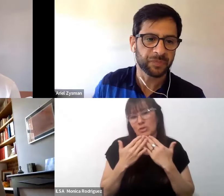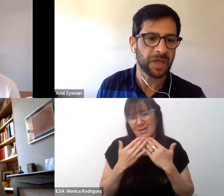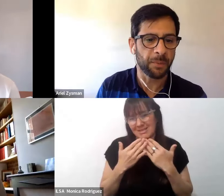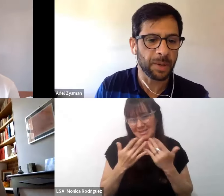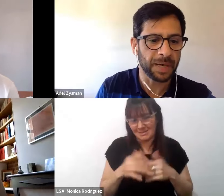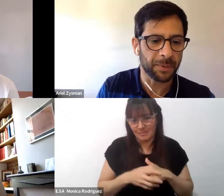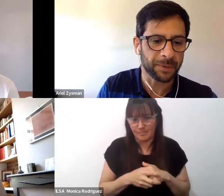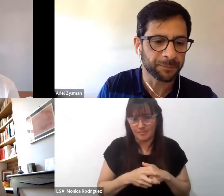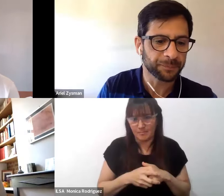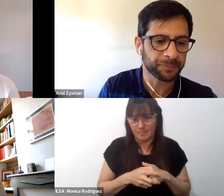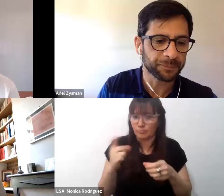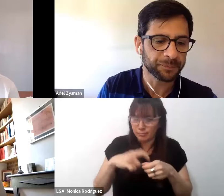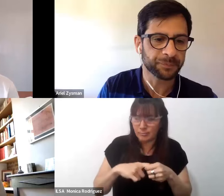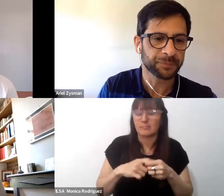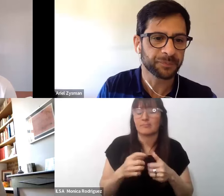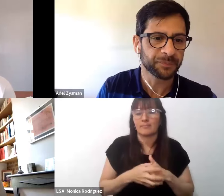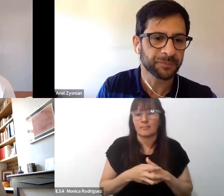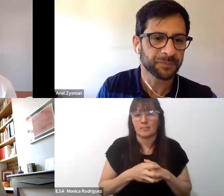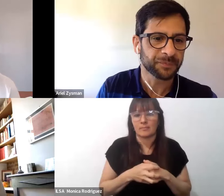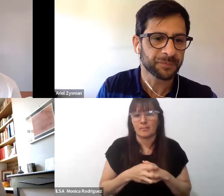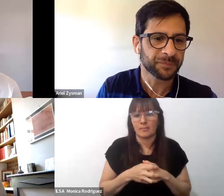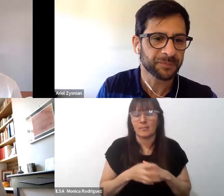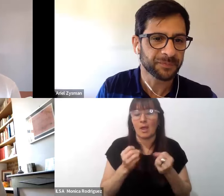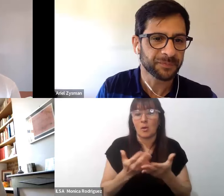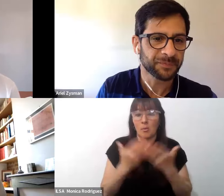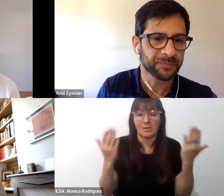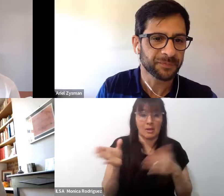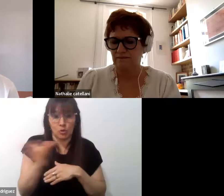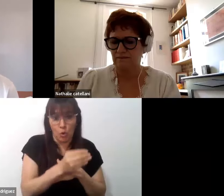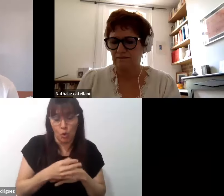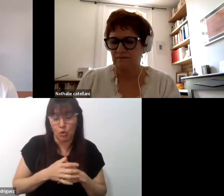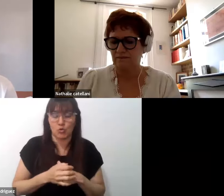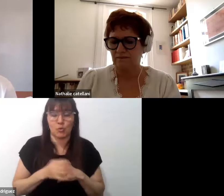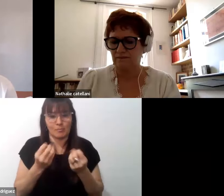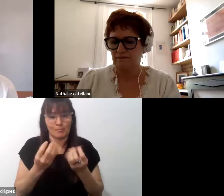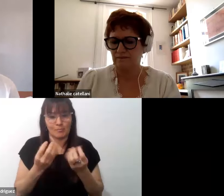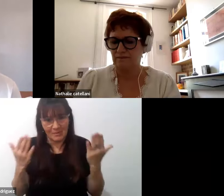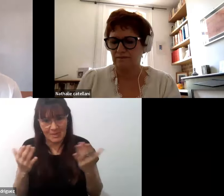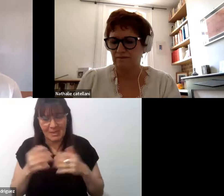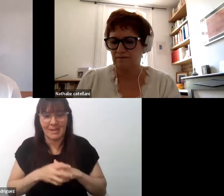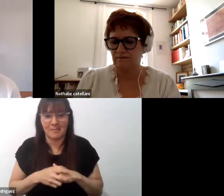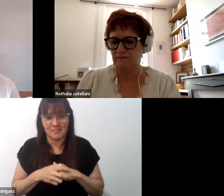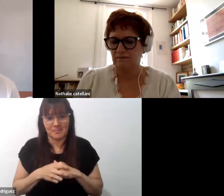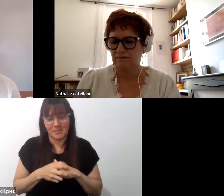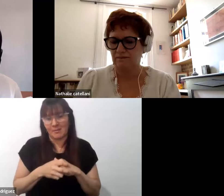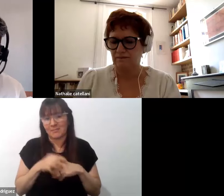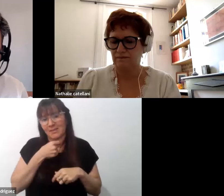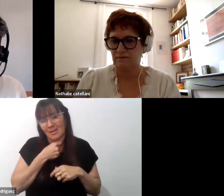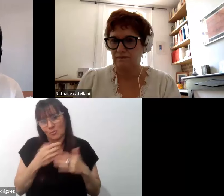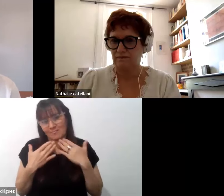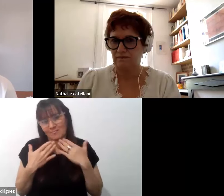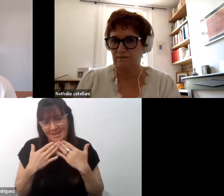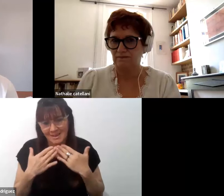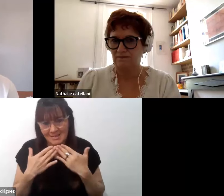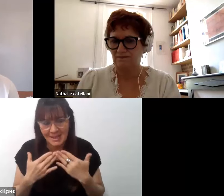le damos la palabra. Bueno, días Ariel, buenos días a todos, a todas. Quiero agradecer especialmente